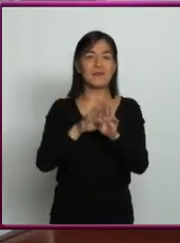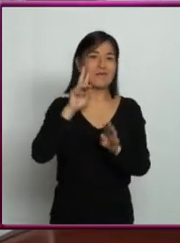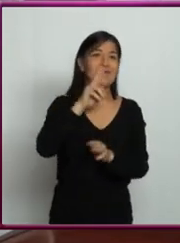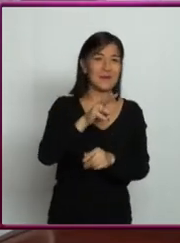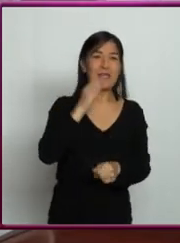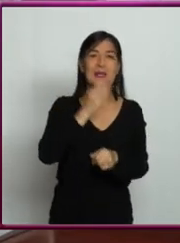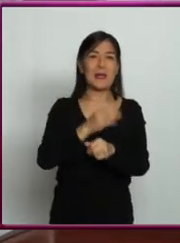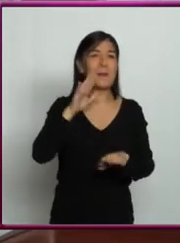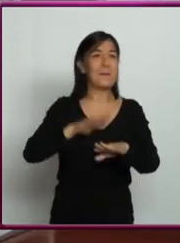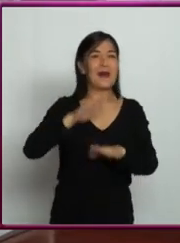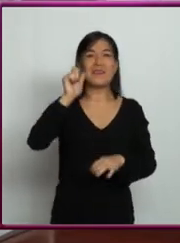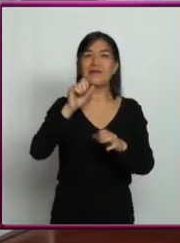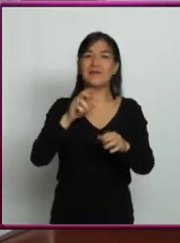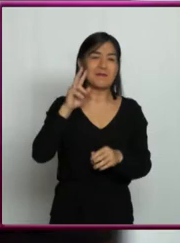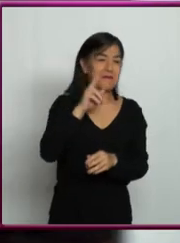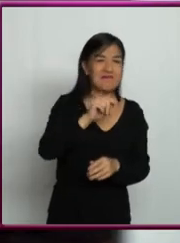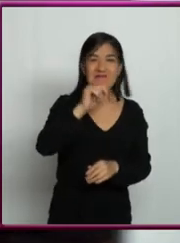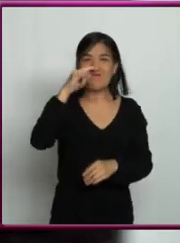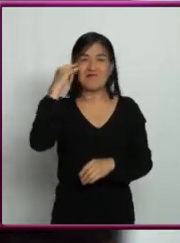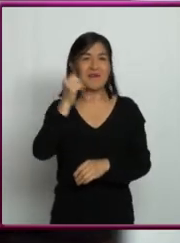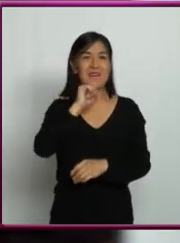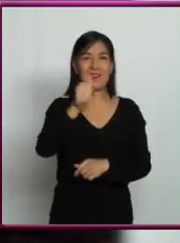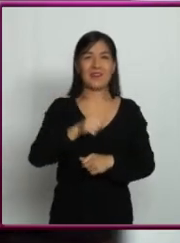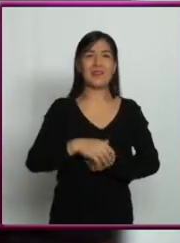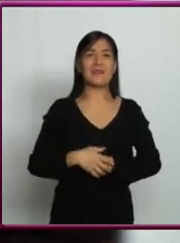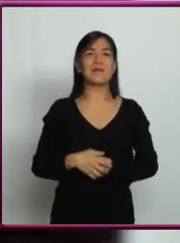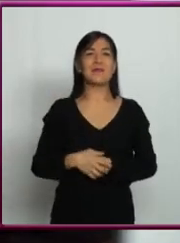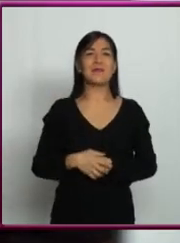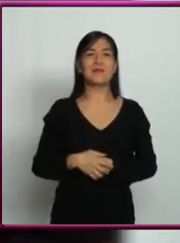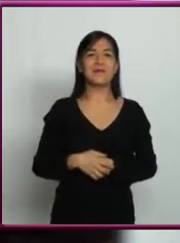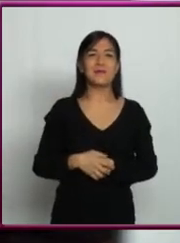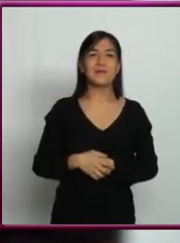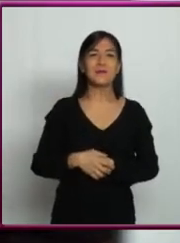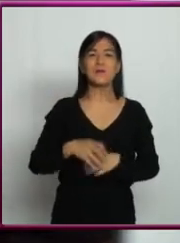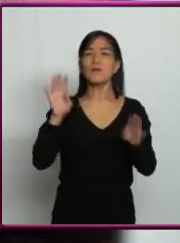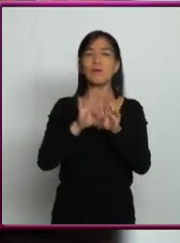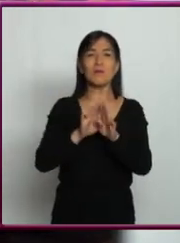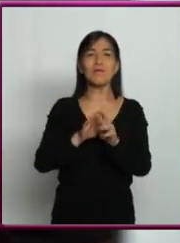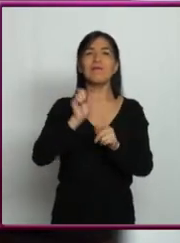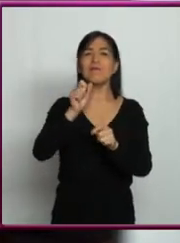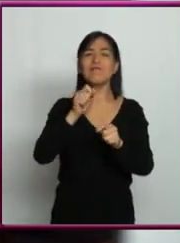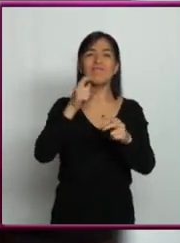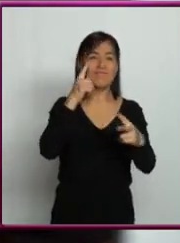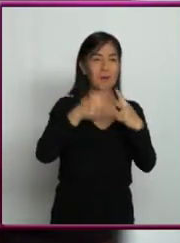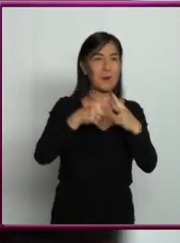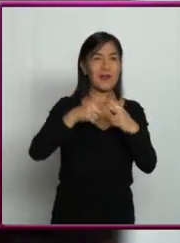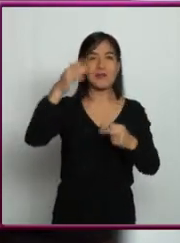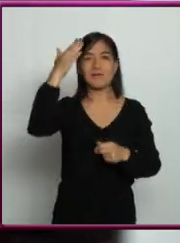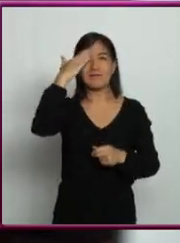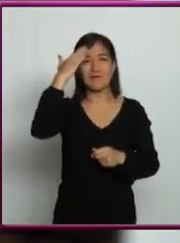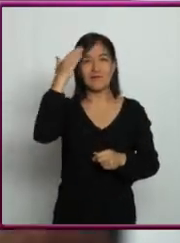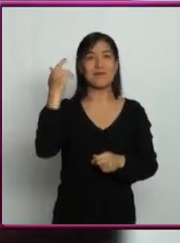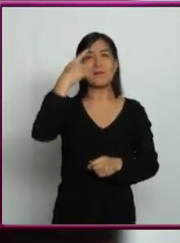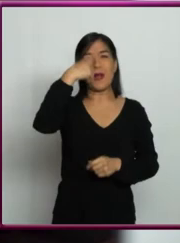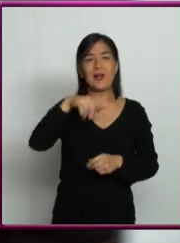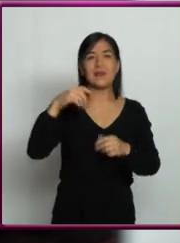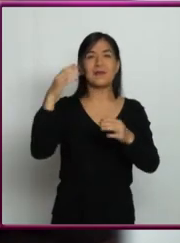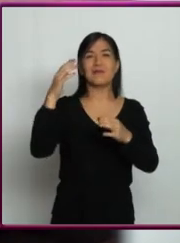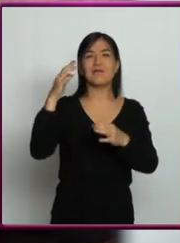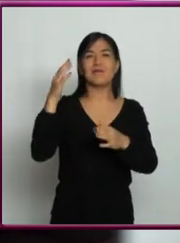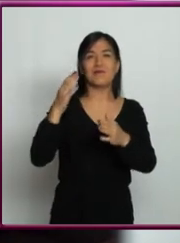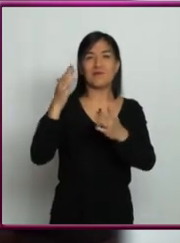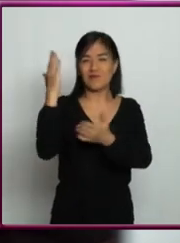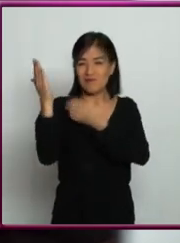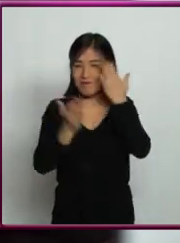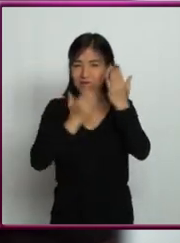tenemos, Son muy masivas y no ves nada. ¿Qué elementos matemáticos se utilizan para analizar a